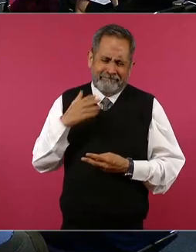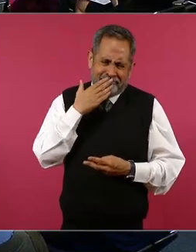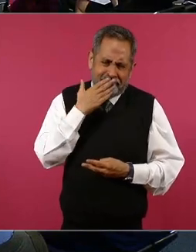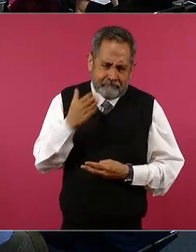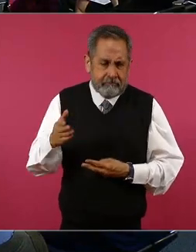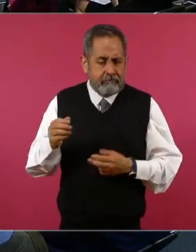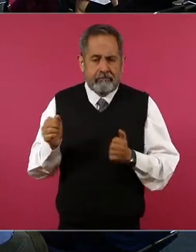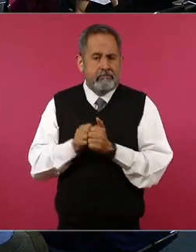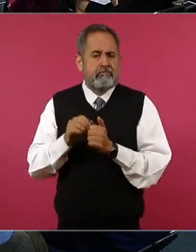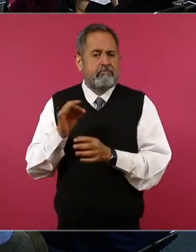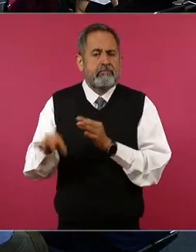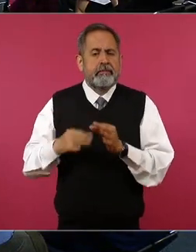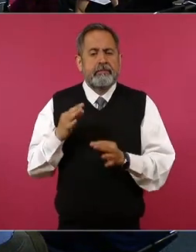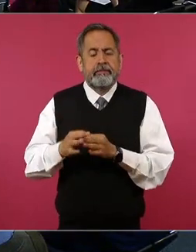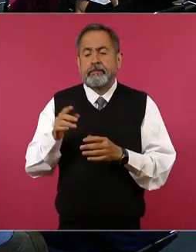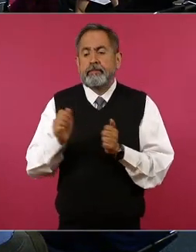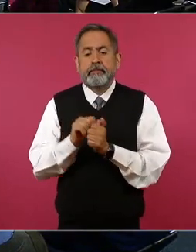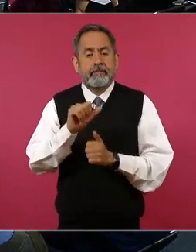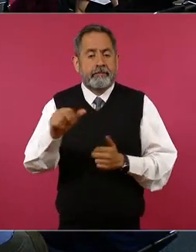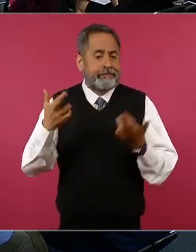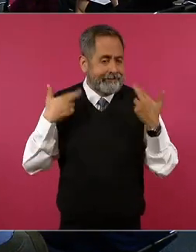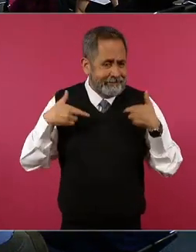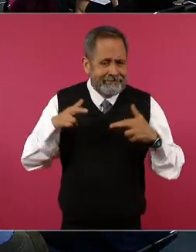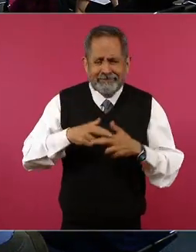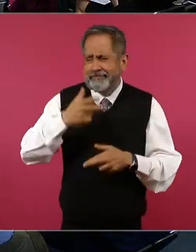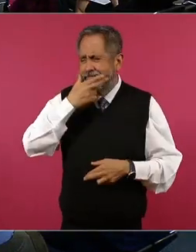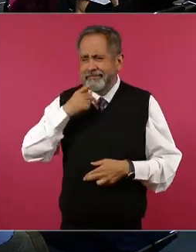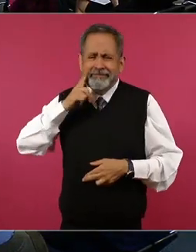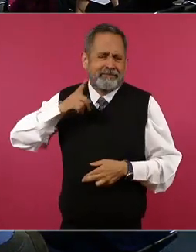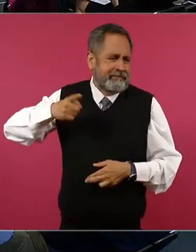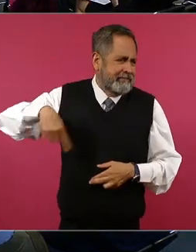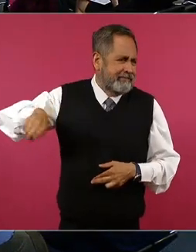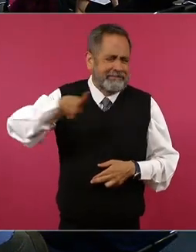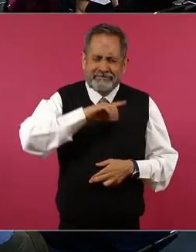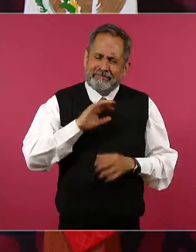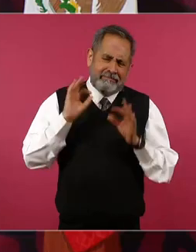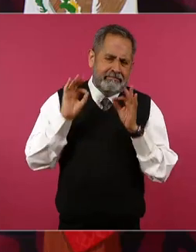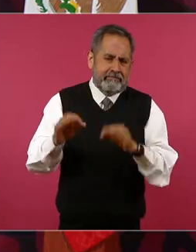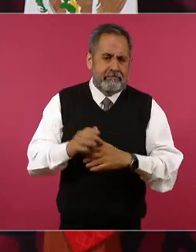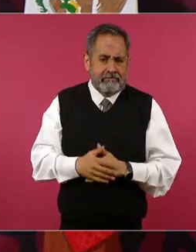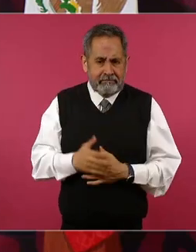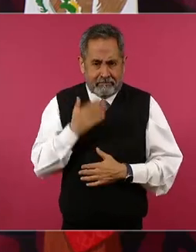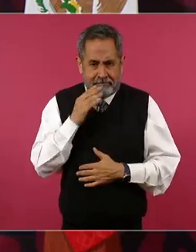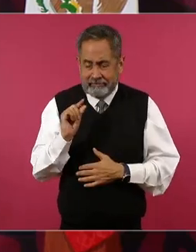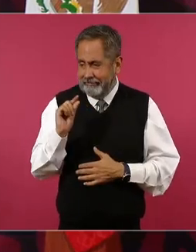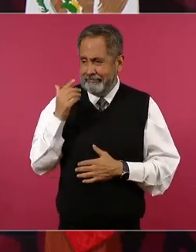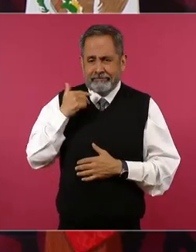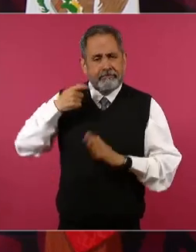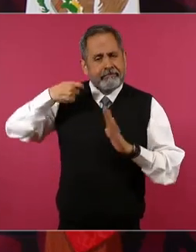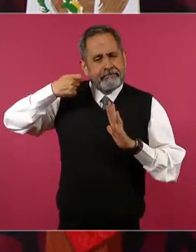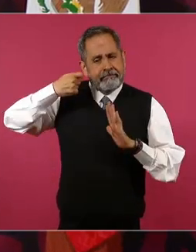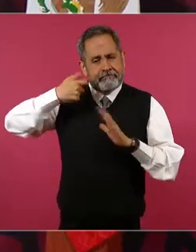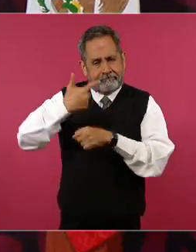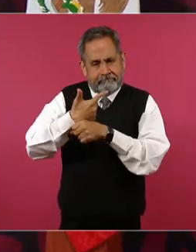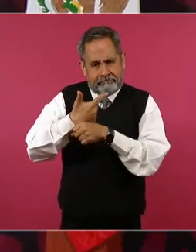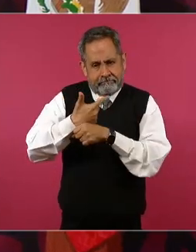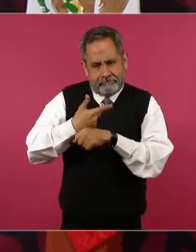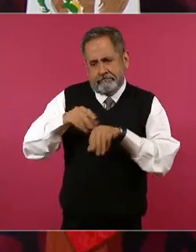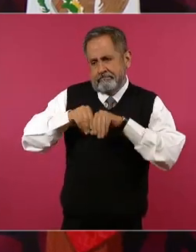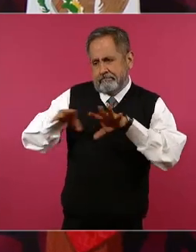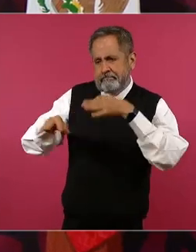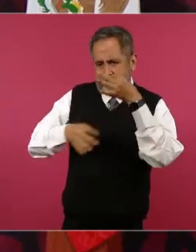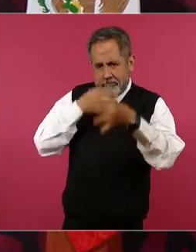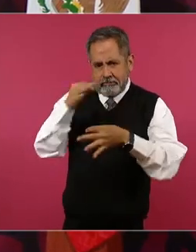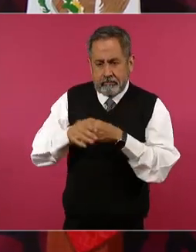con las maestras los maestros acabo de grabarles un mensaje porque se termina